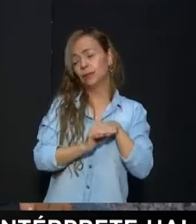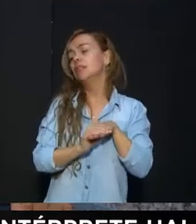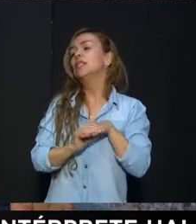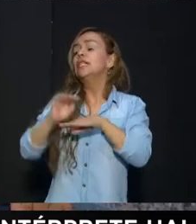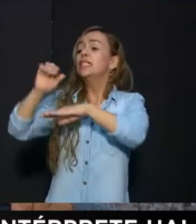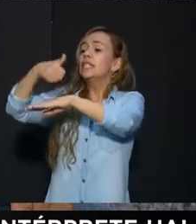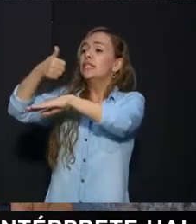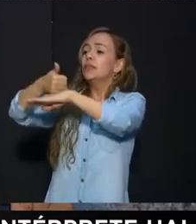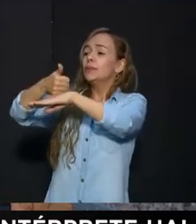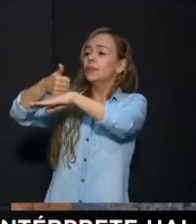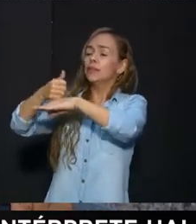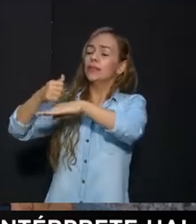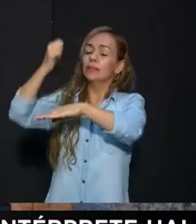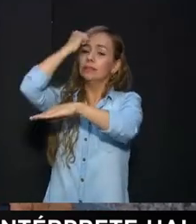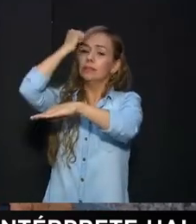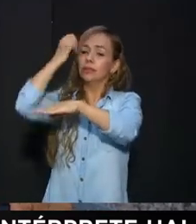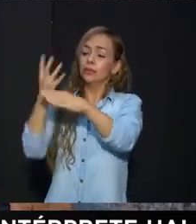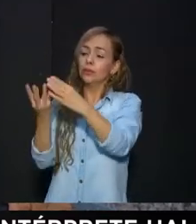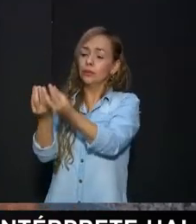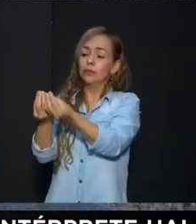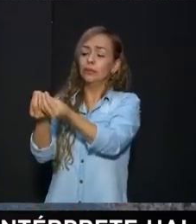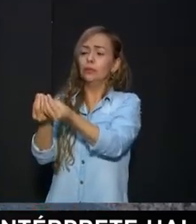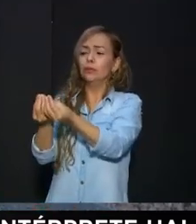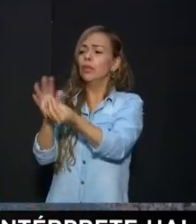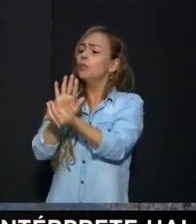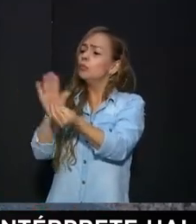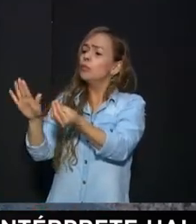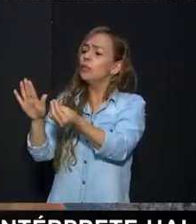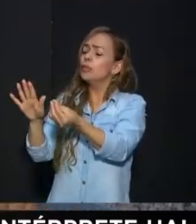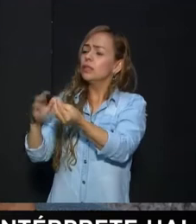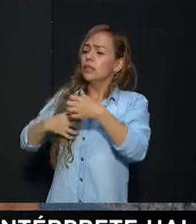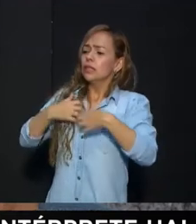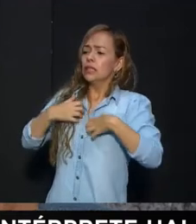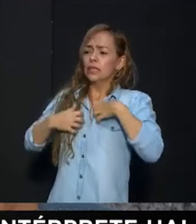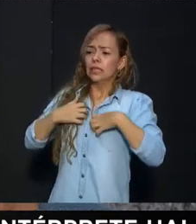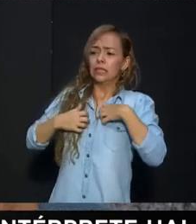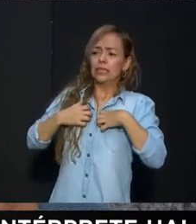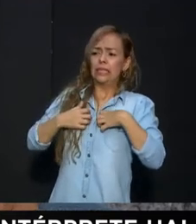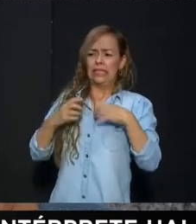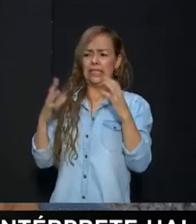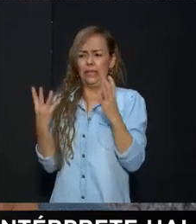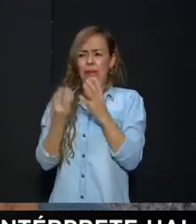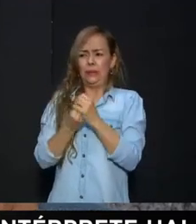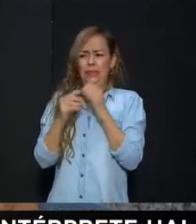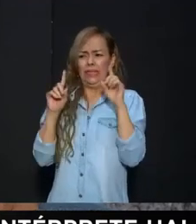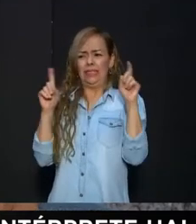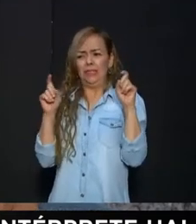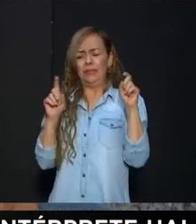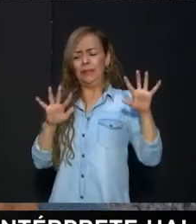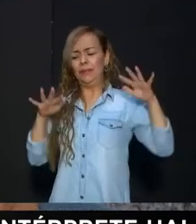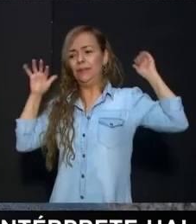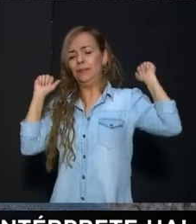rectores Y docentes Que no tengan temor Y miedo De meternos En esta gran propuesta De inclusión Que